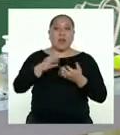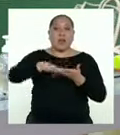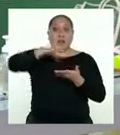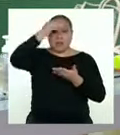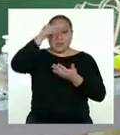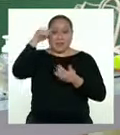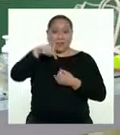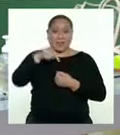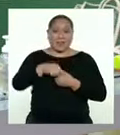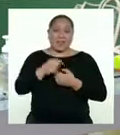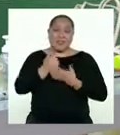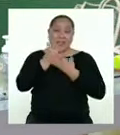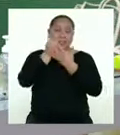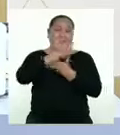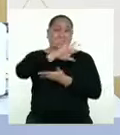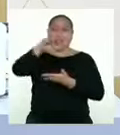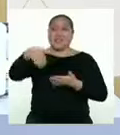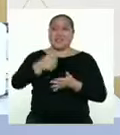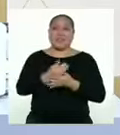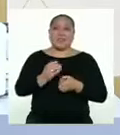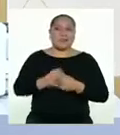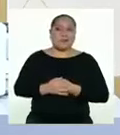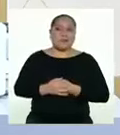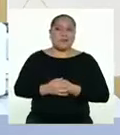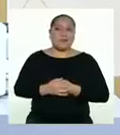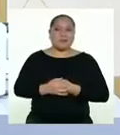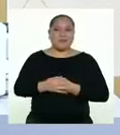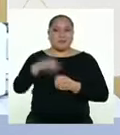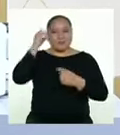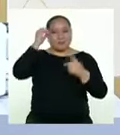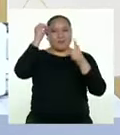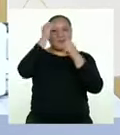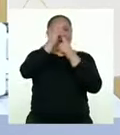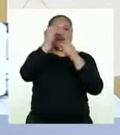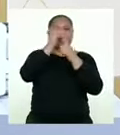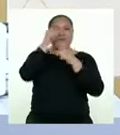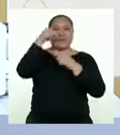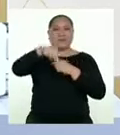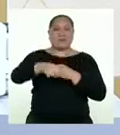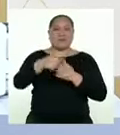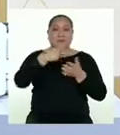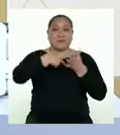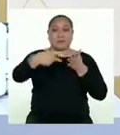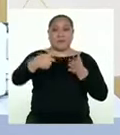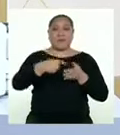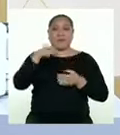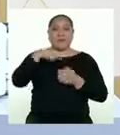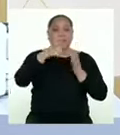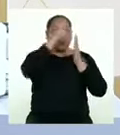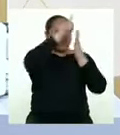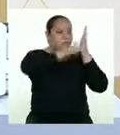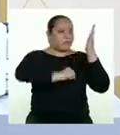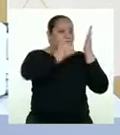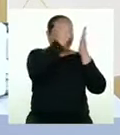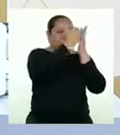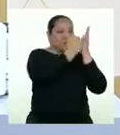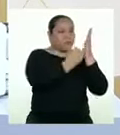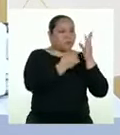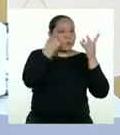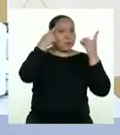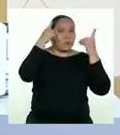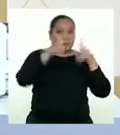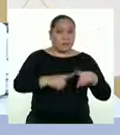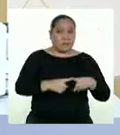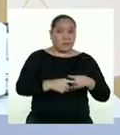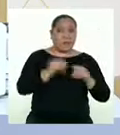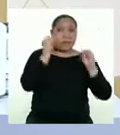nos sirve a todas y todos. Nuestro gran reto para estas semanas es elaborar nuestro listado de acuerdos que colgaremos en